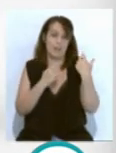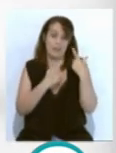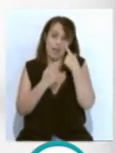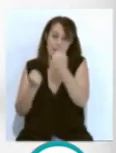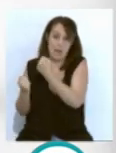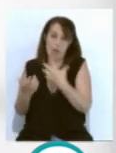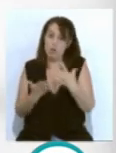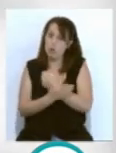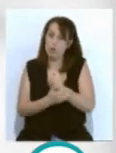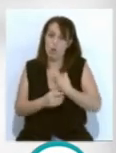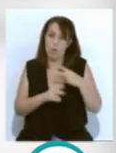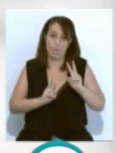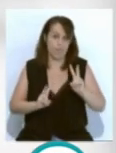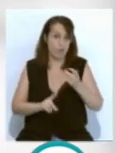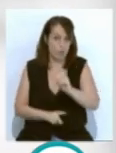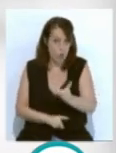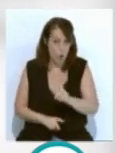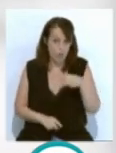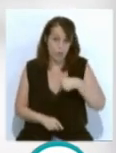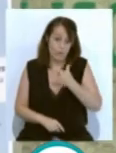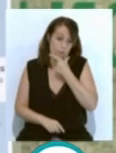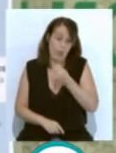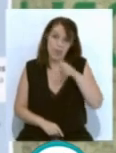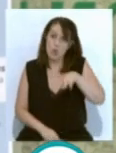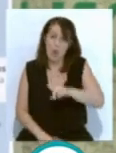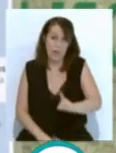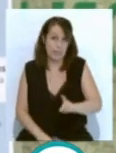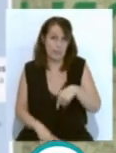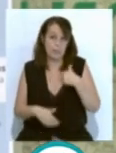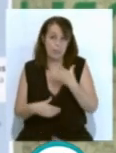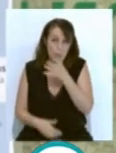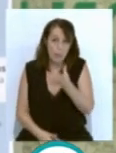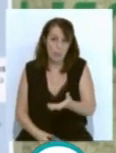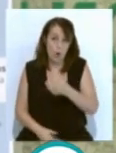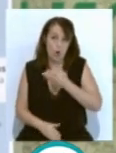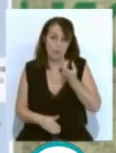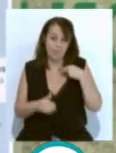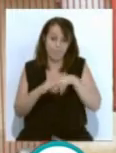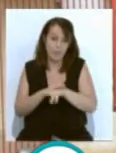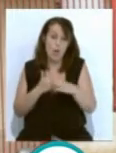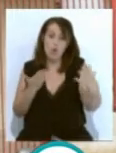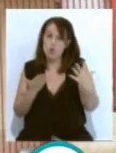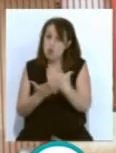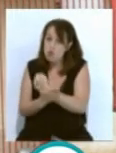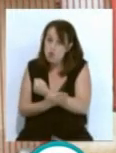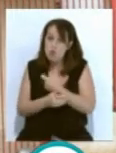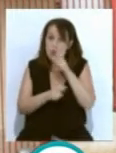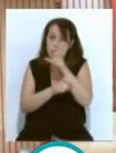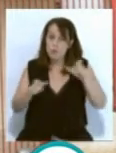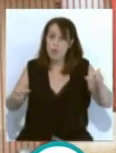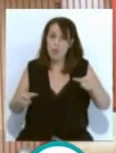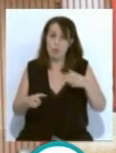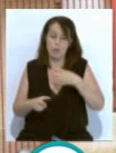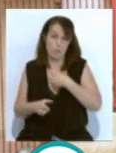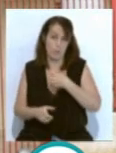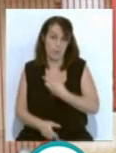algo que no facilitará la efectividad de esta aplicación al no poder realizar un registro de todo el espectro de población contagiada.